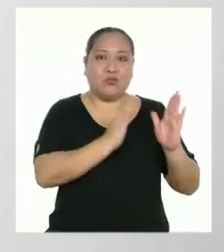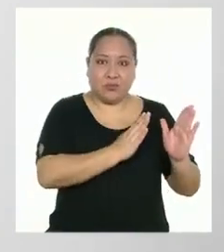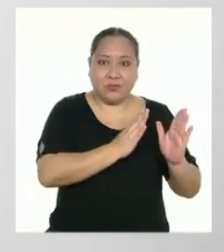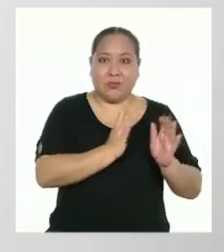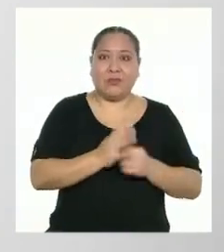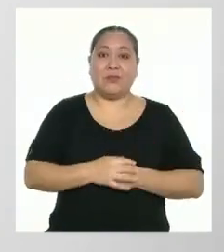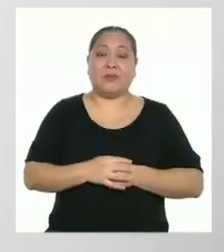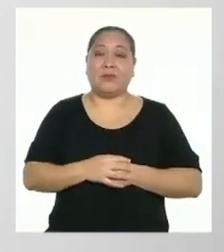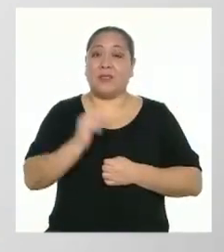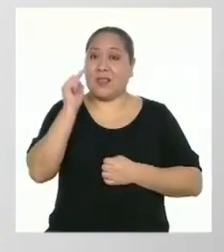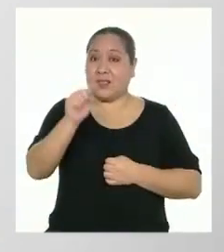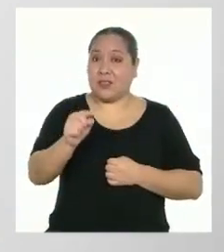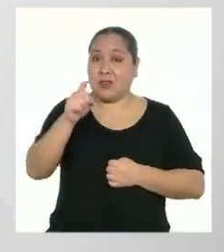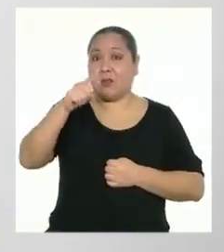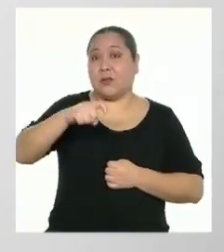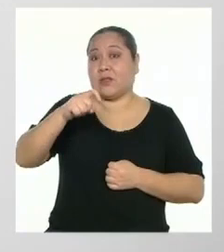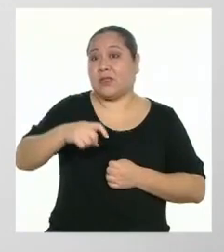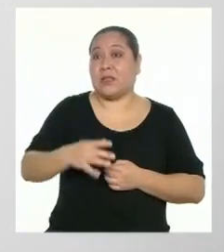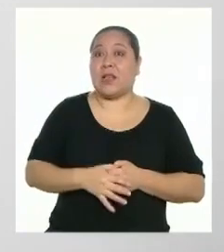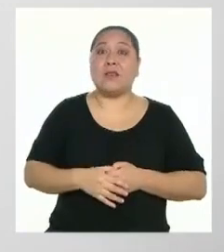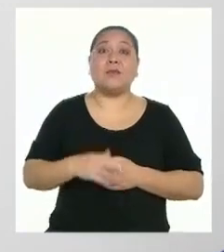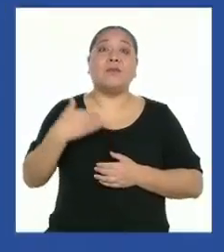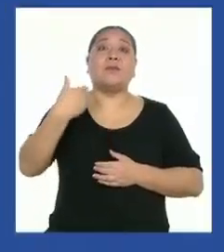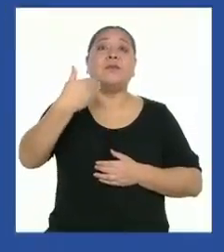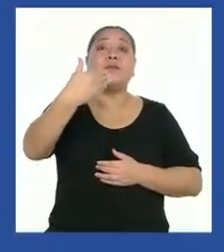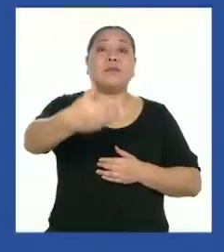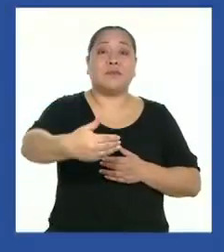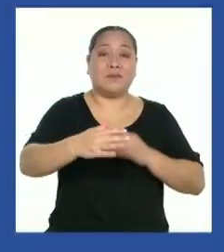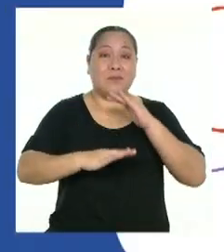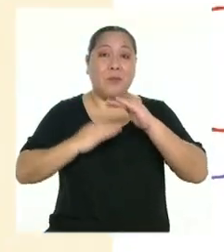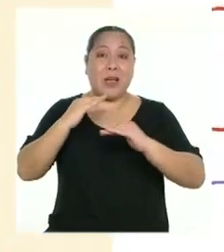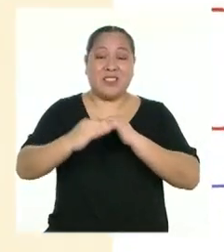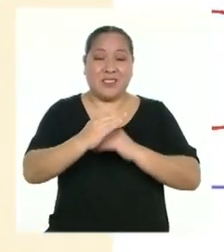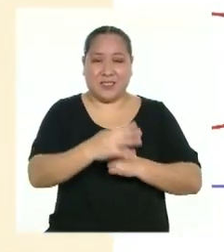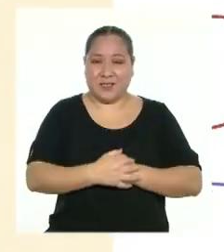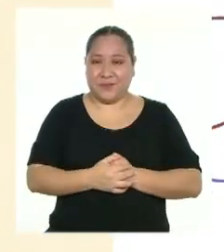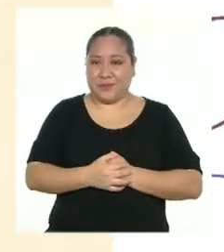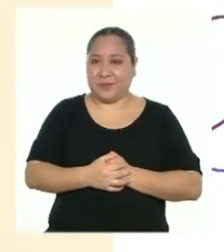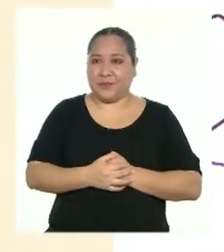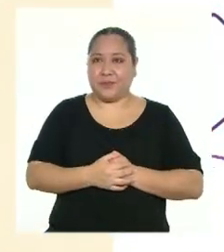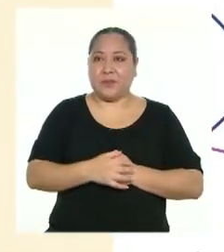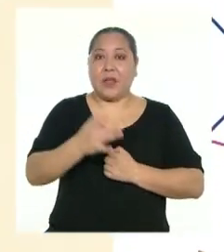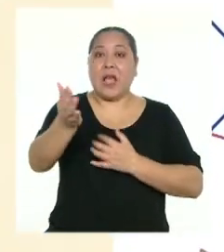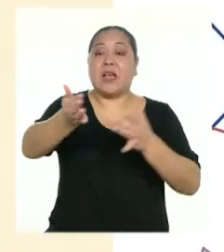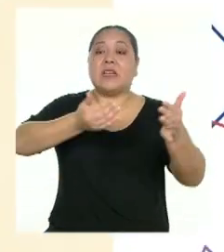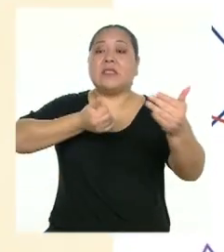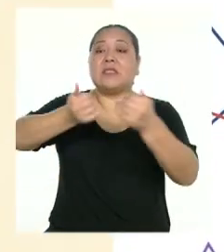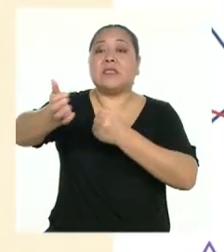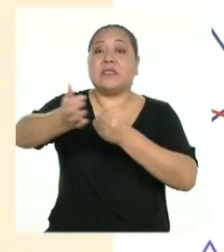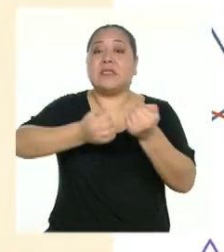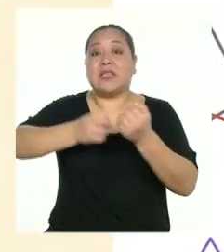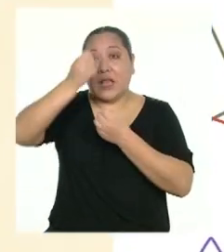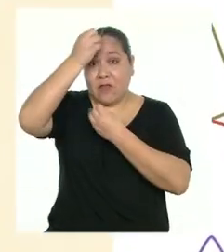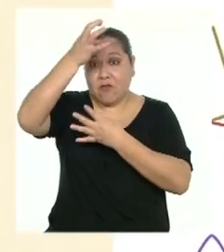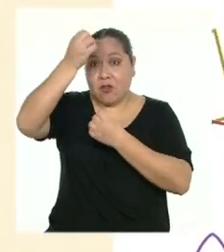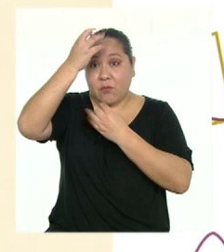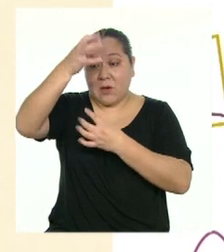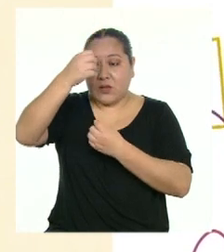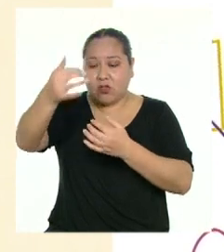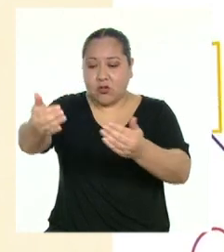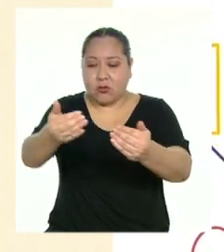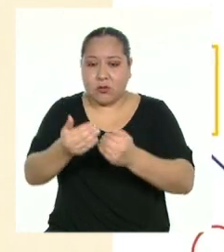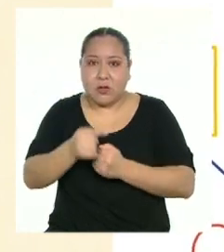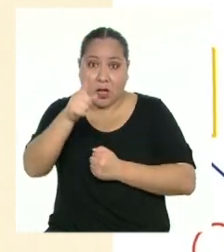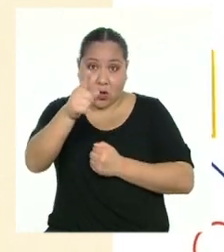Para ello, pueden seguir los siguientes pasos. Recolecta y clasifica la información que